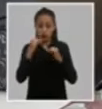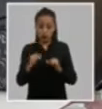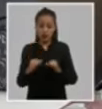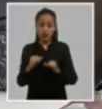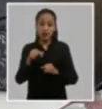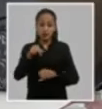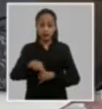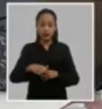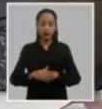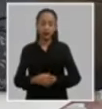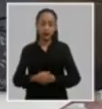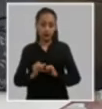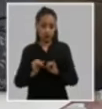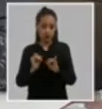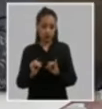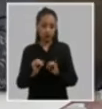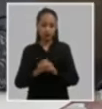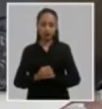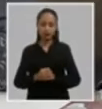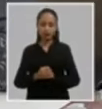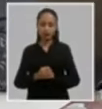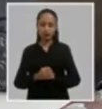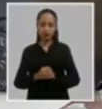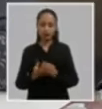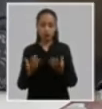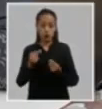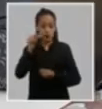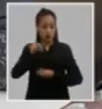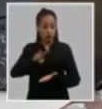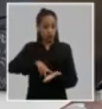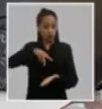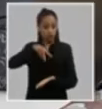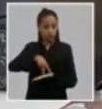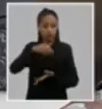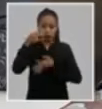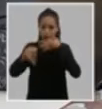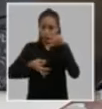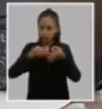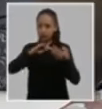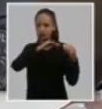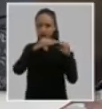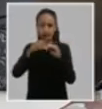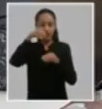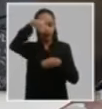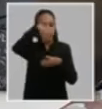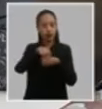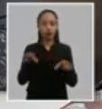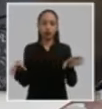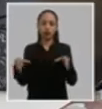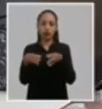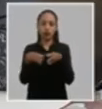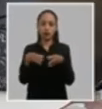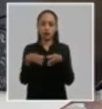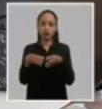posibilidad que tuvimos muchas de las intervenciones que fueron debatidas en esta comisión